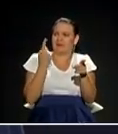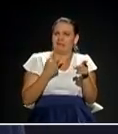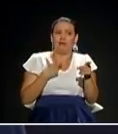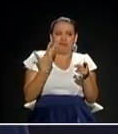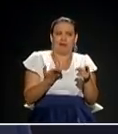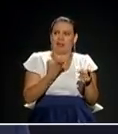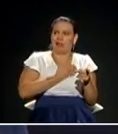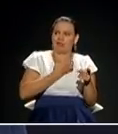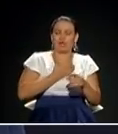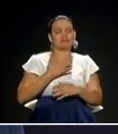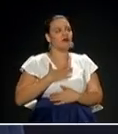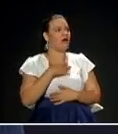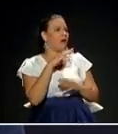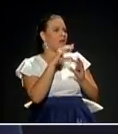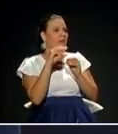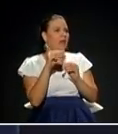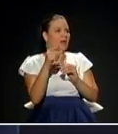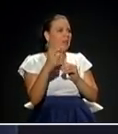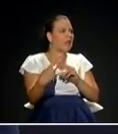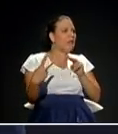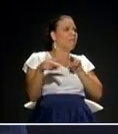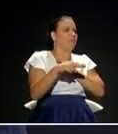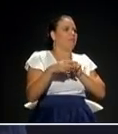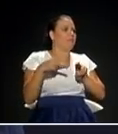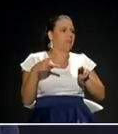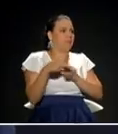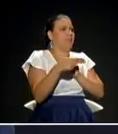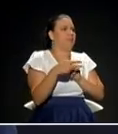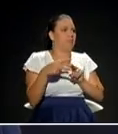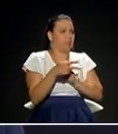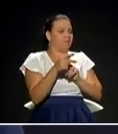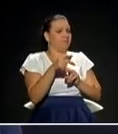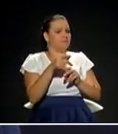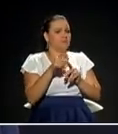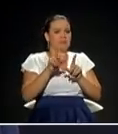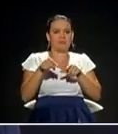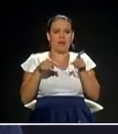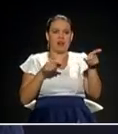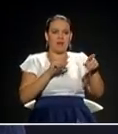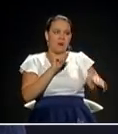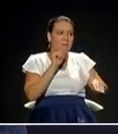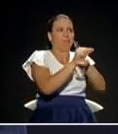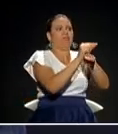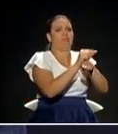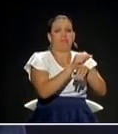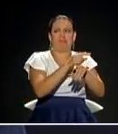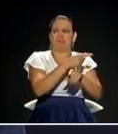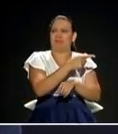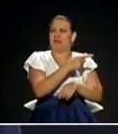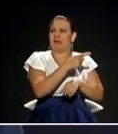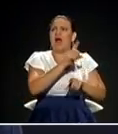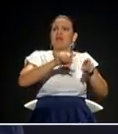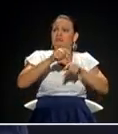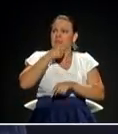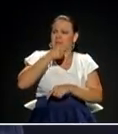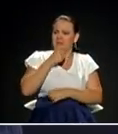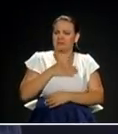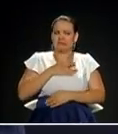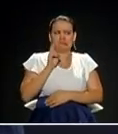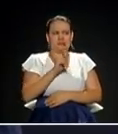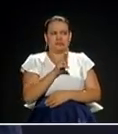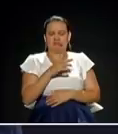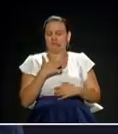hablando, él habla, le recrimina a los periodistas cuando le preguntan en los debates. Realmente asusta que